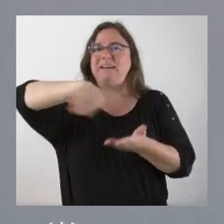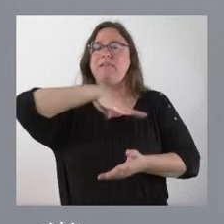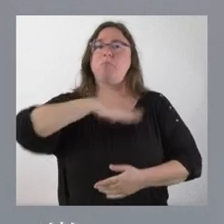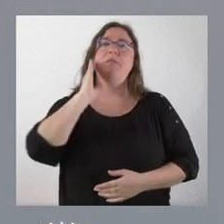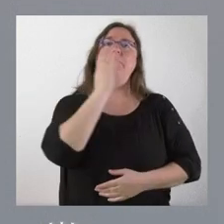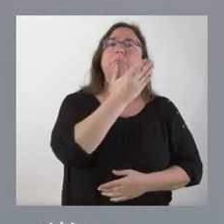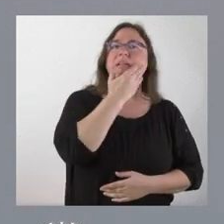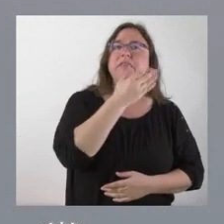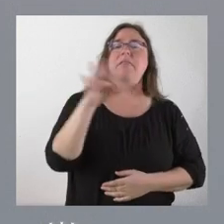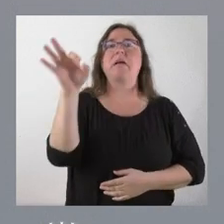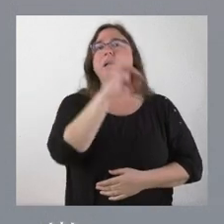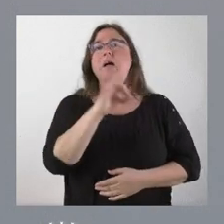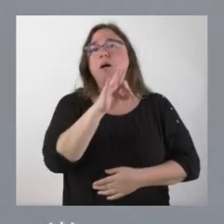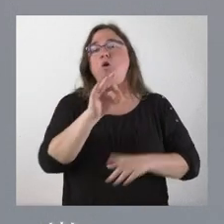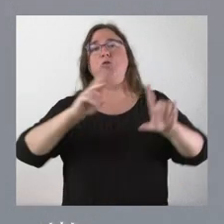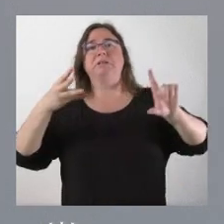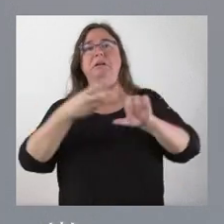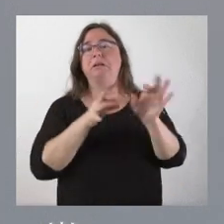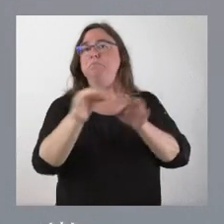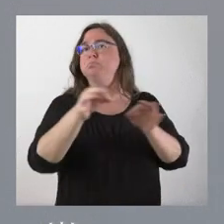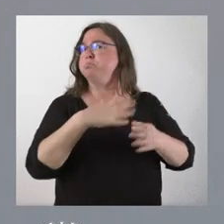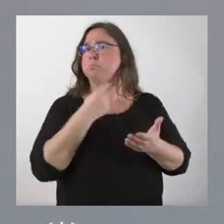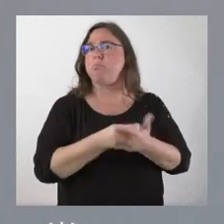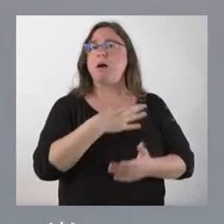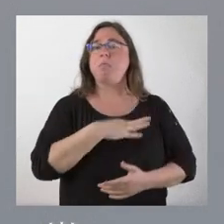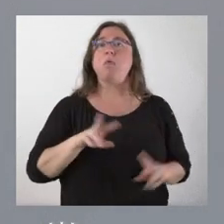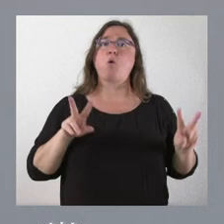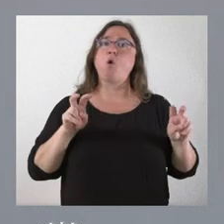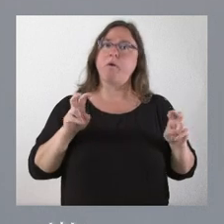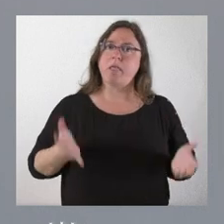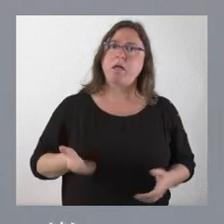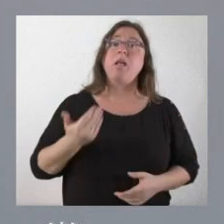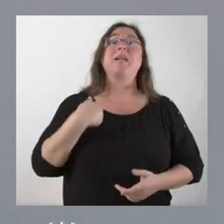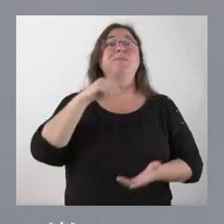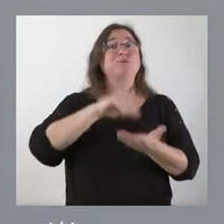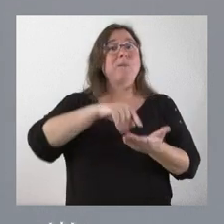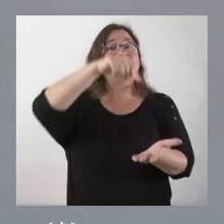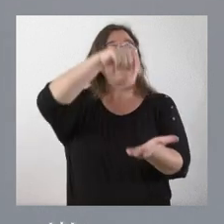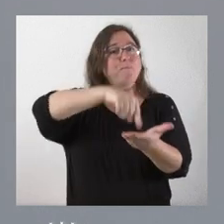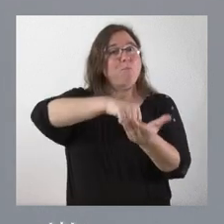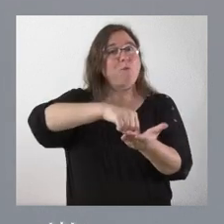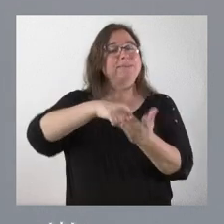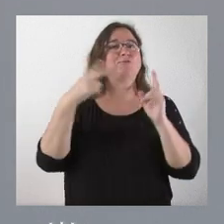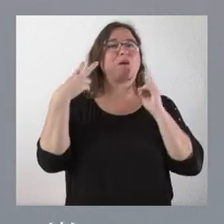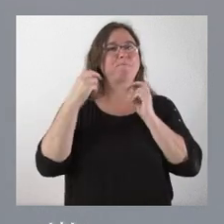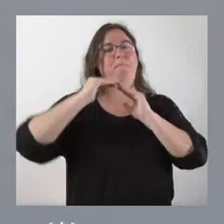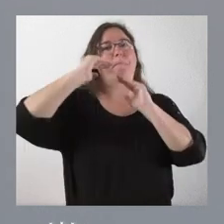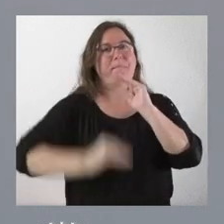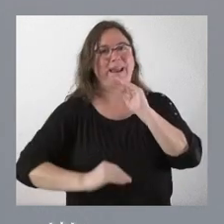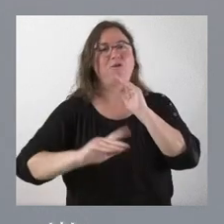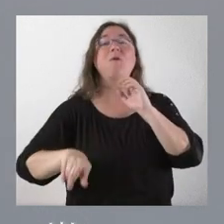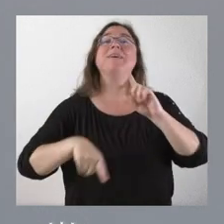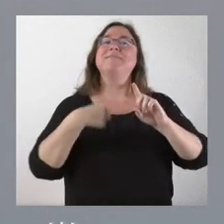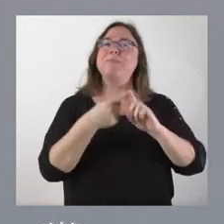Esta es una novedad que permitirá no solamente ya lo que hemos hecho muchas veces, la bajada de impuestos en nuestra comunidad autónoma, sino facilitar al